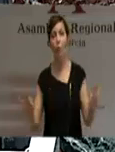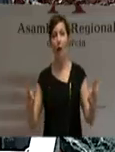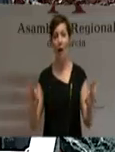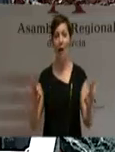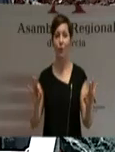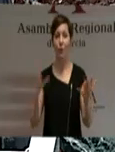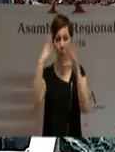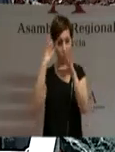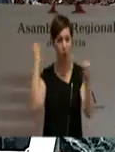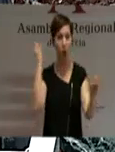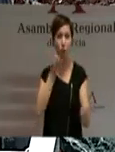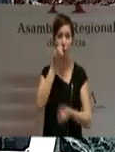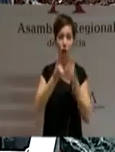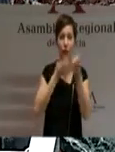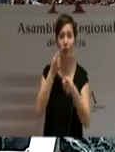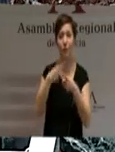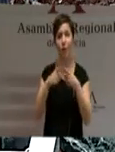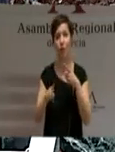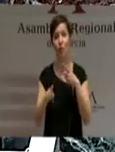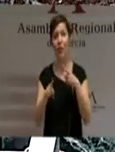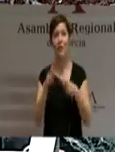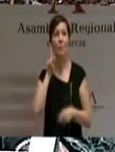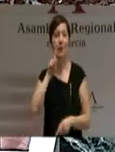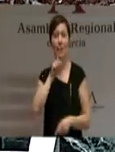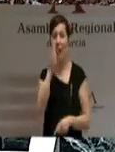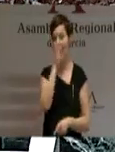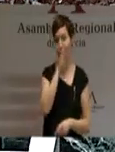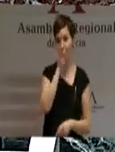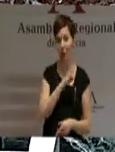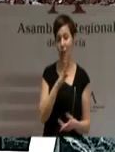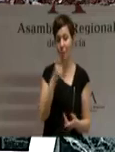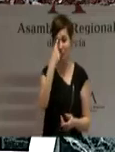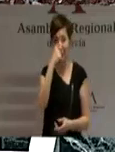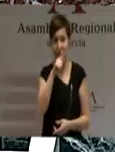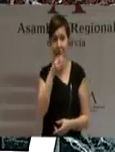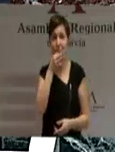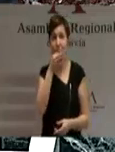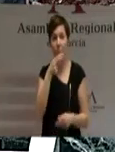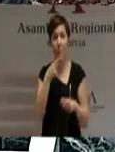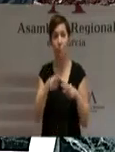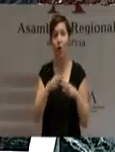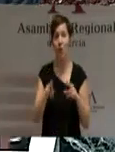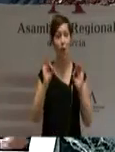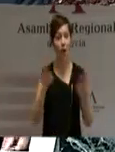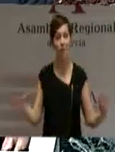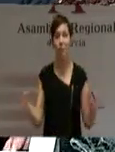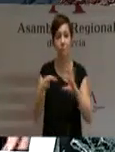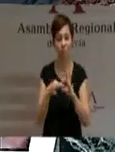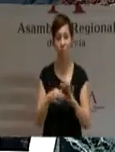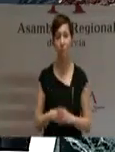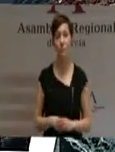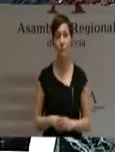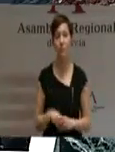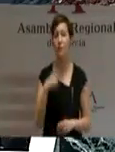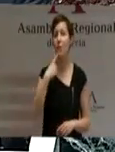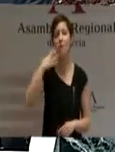esconder la desagradable mentira, de forma tal que, en ocasiones, al decir la verdad sobre lo